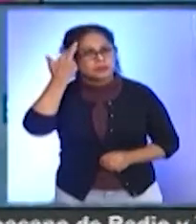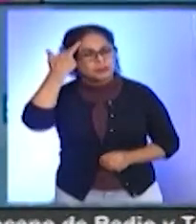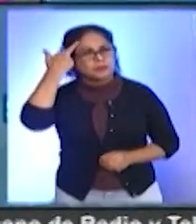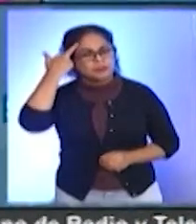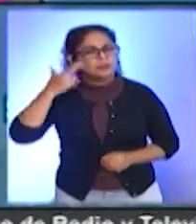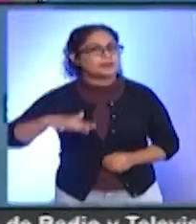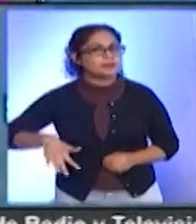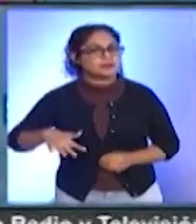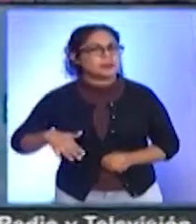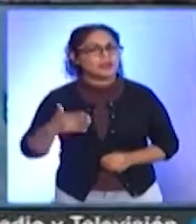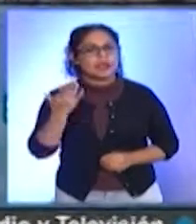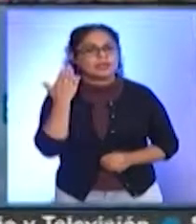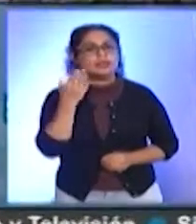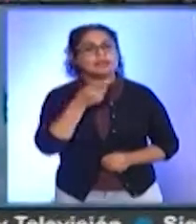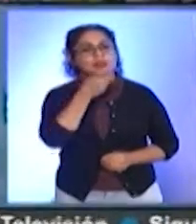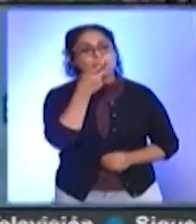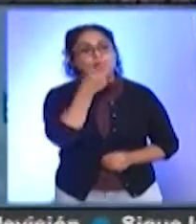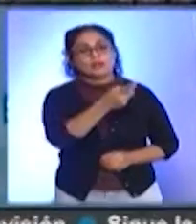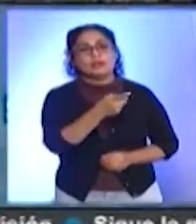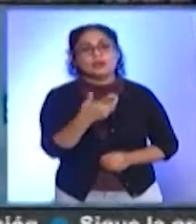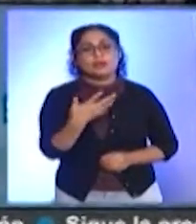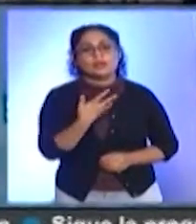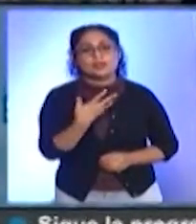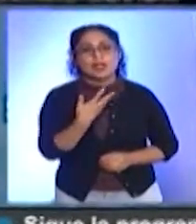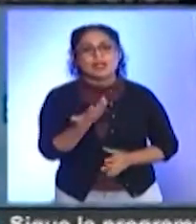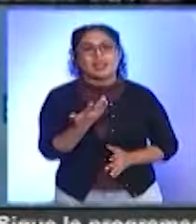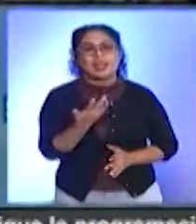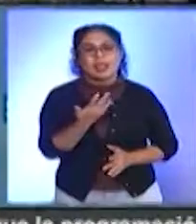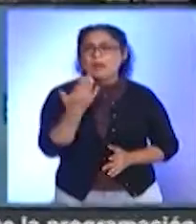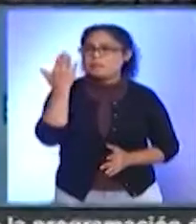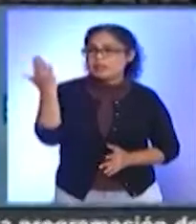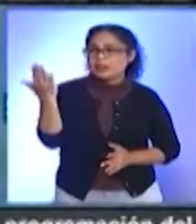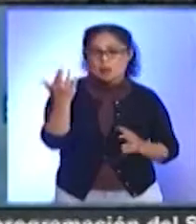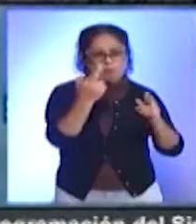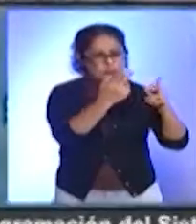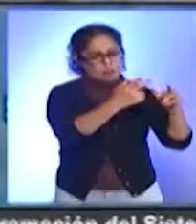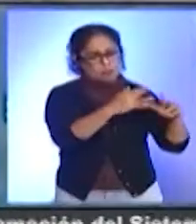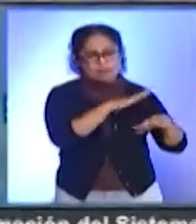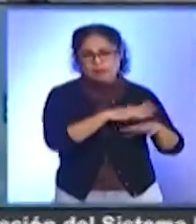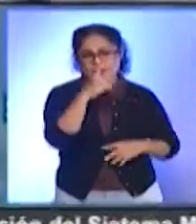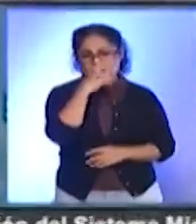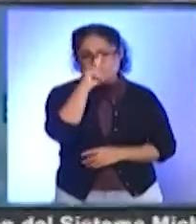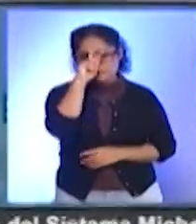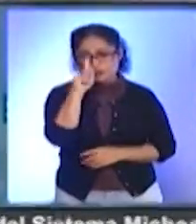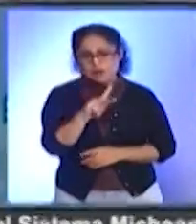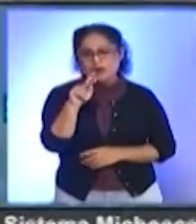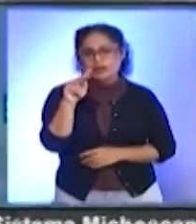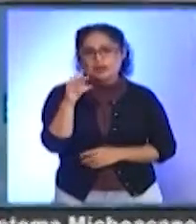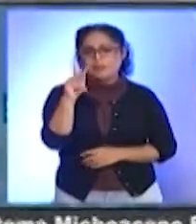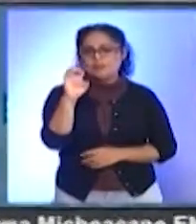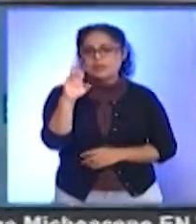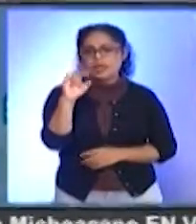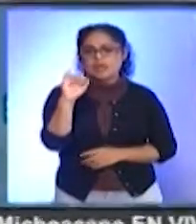de las declaratorias de desastre que hemos hecho, como fue en Peribán y en Morelia, pues el recurso federal no llegó y